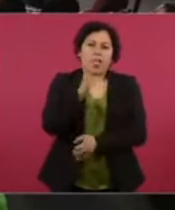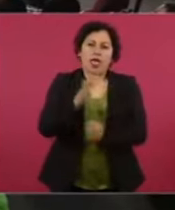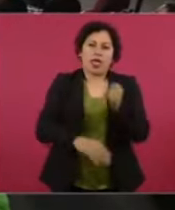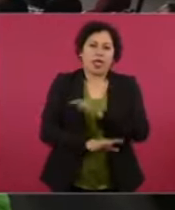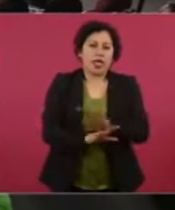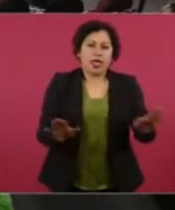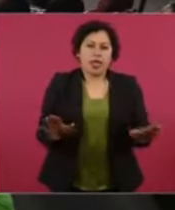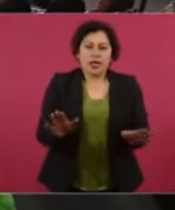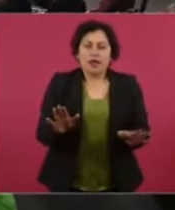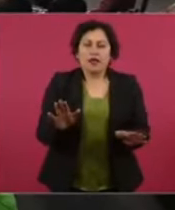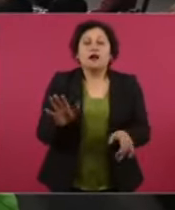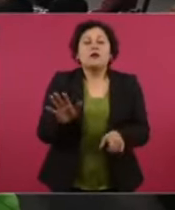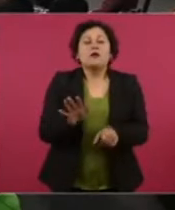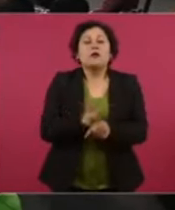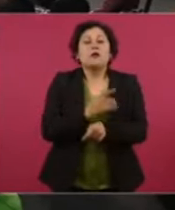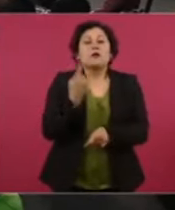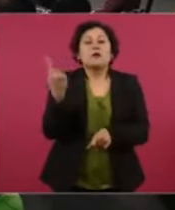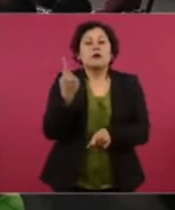porque cuando estaba